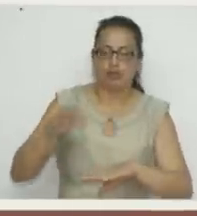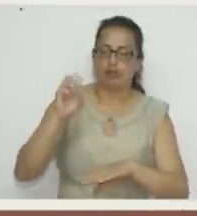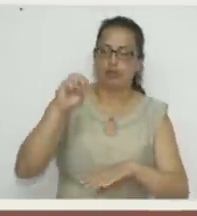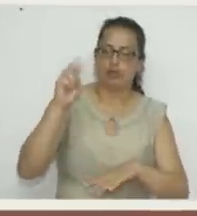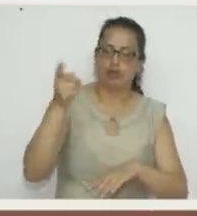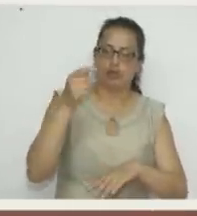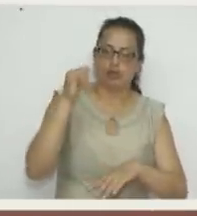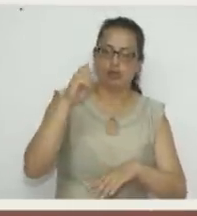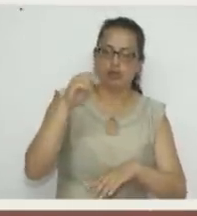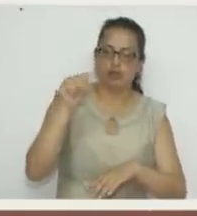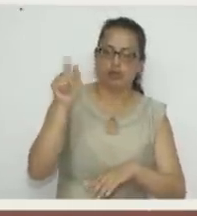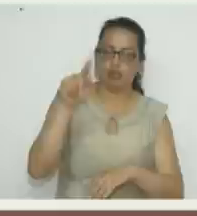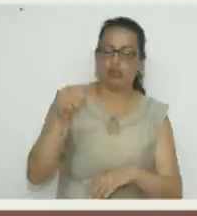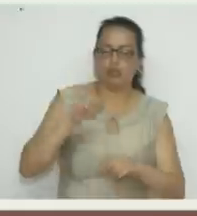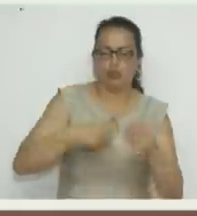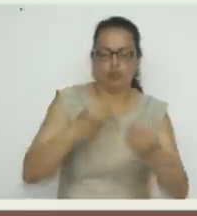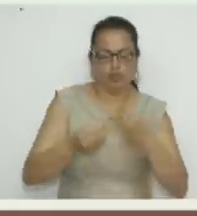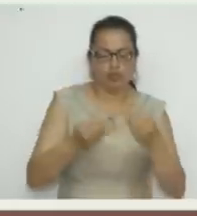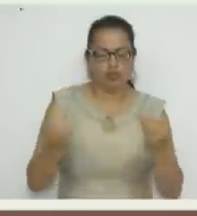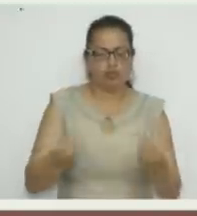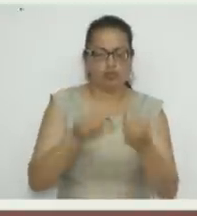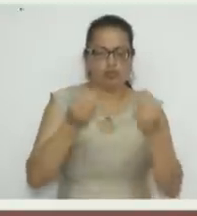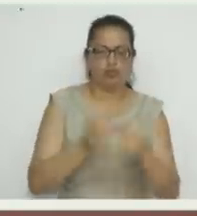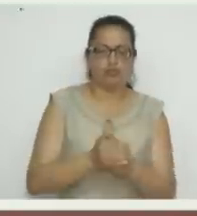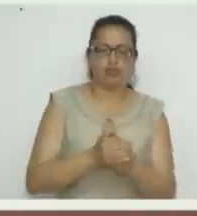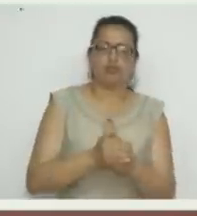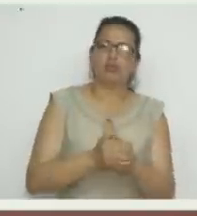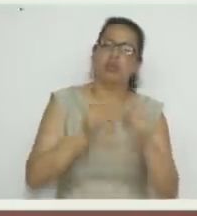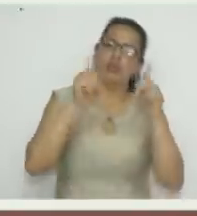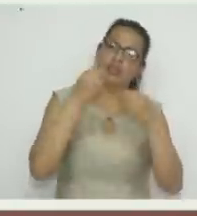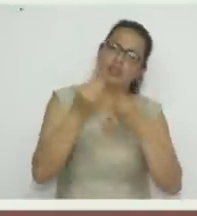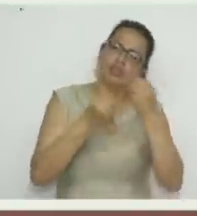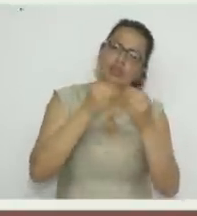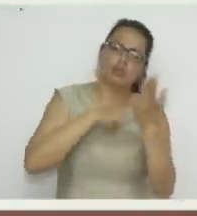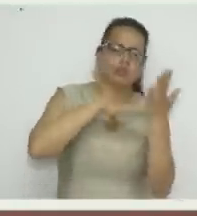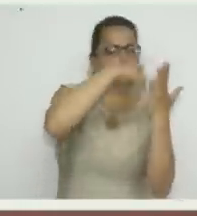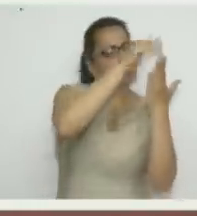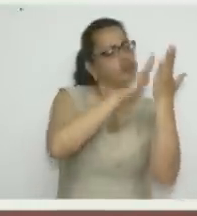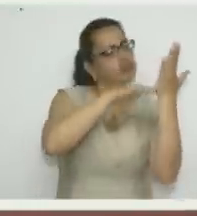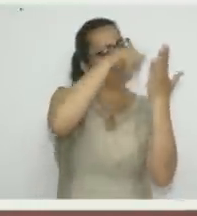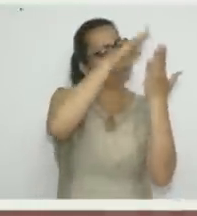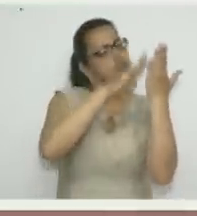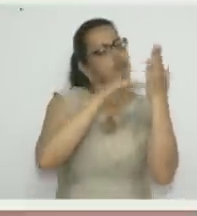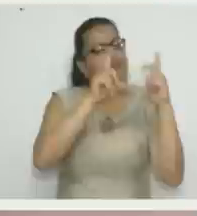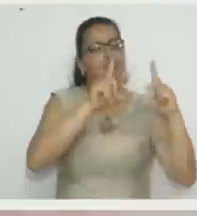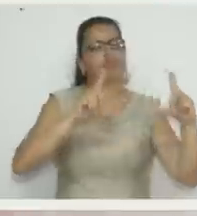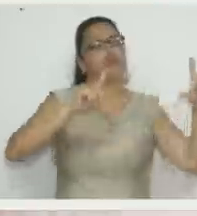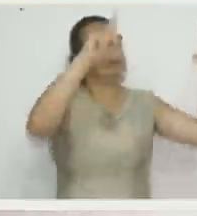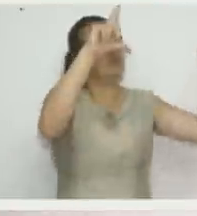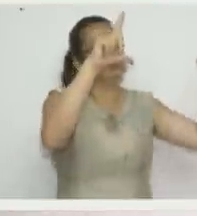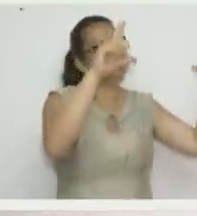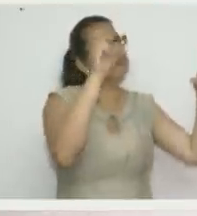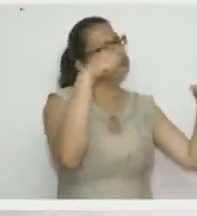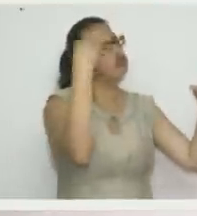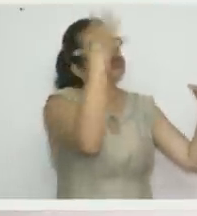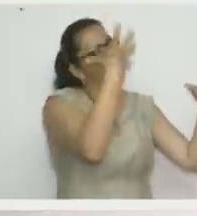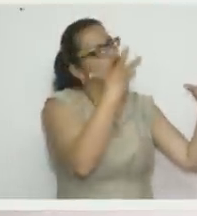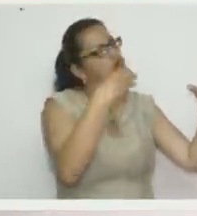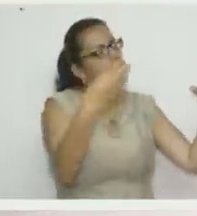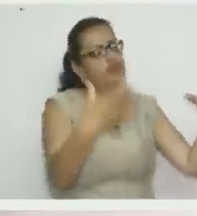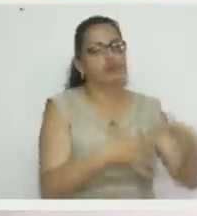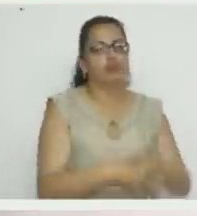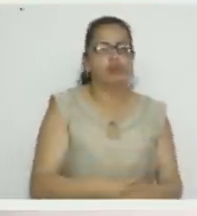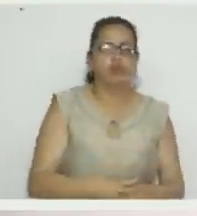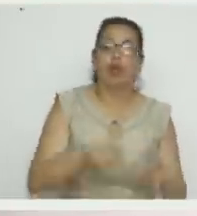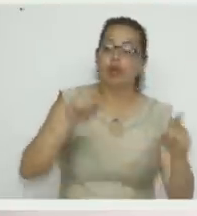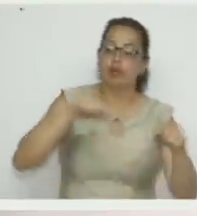pueden elaborar muchas cosas. Cuadros también hacemos en country. O que ahí está abierta la invitación